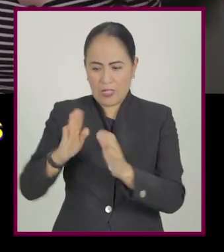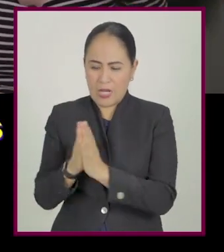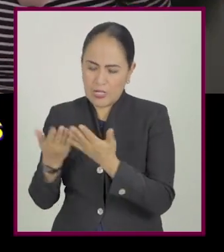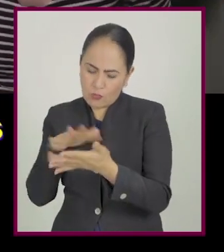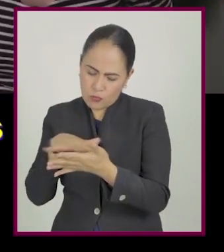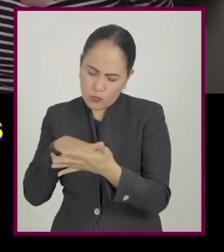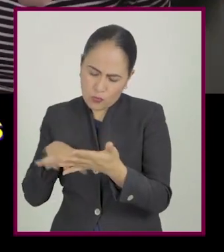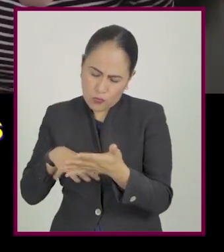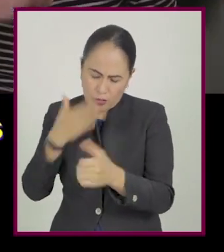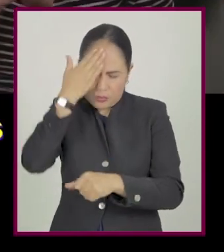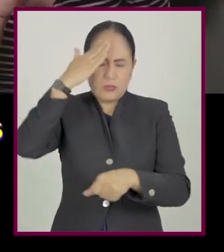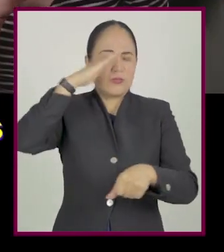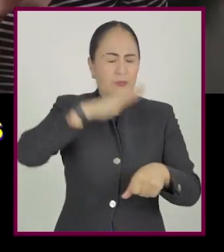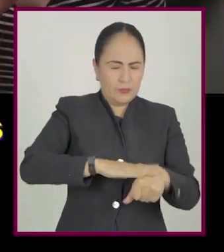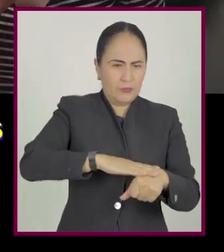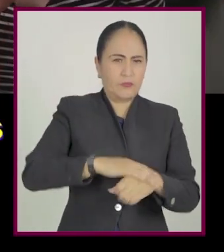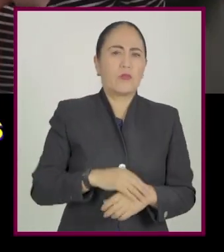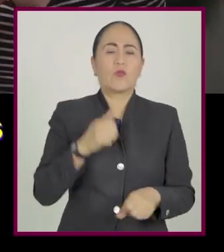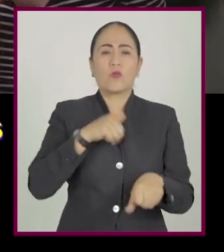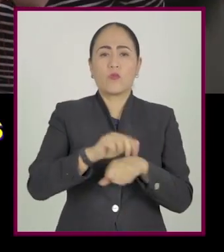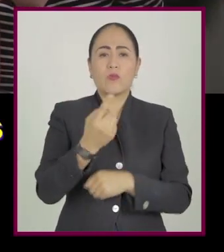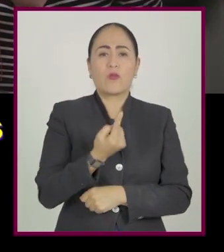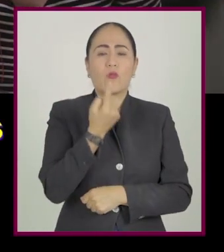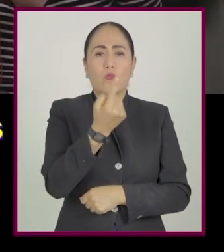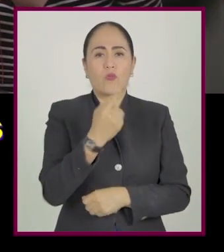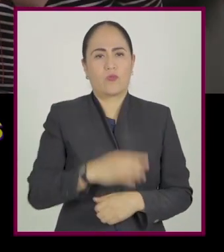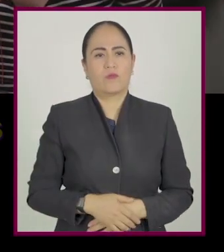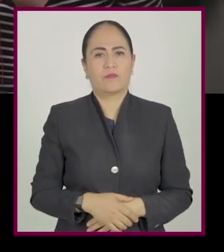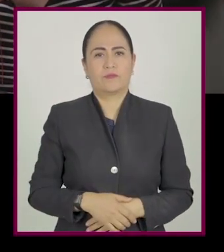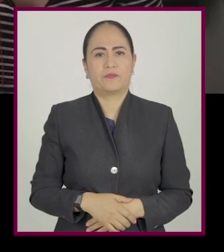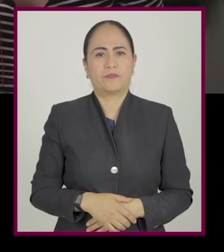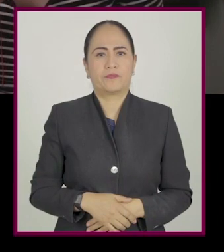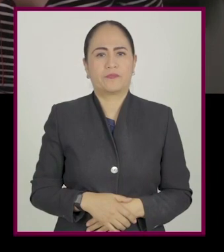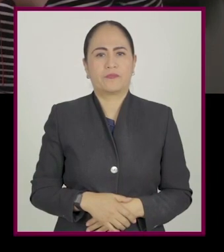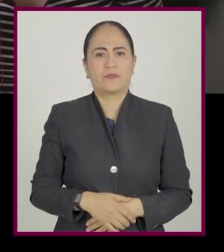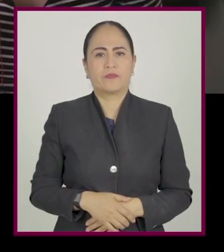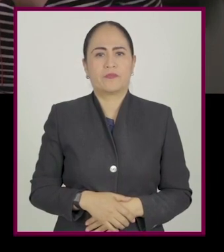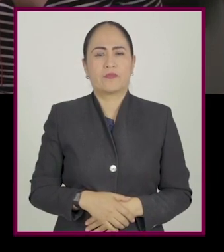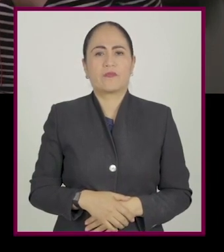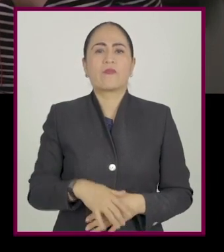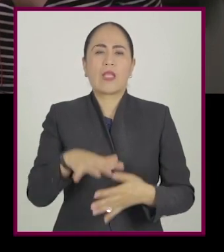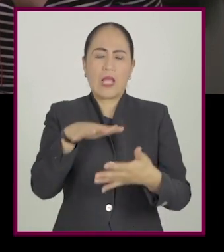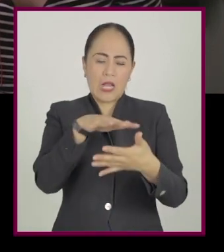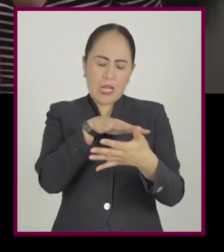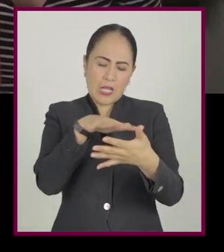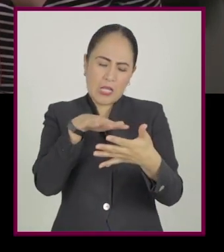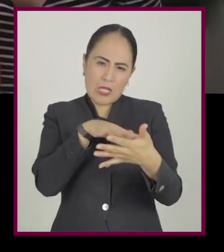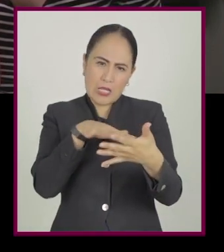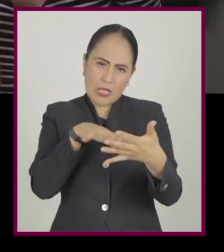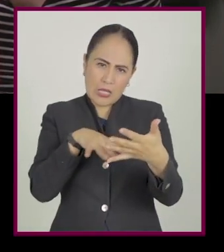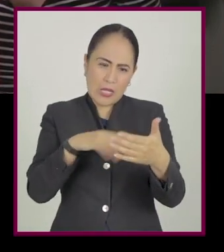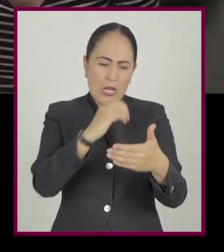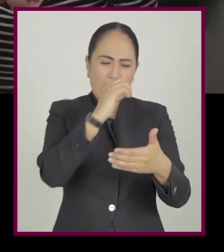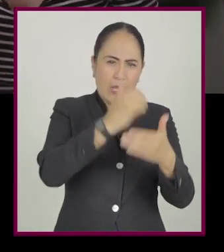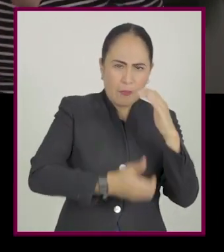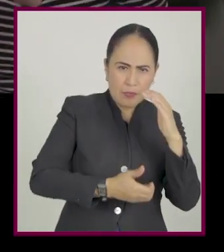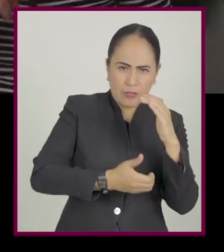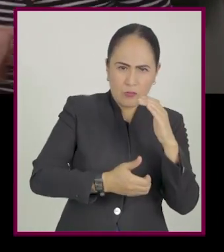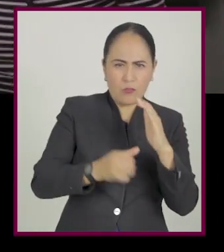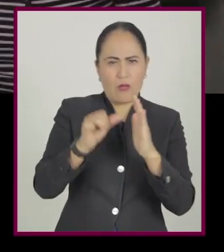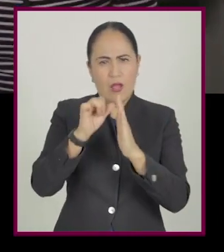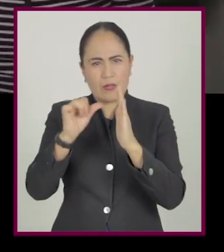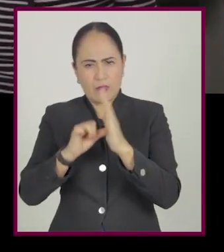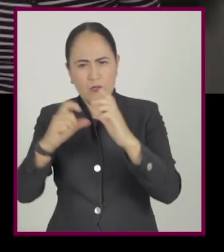es para memorizar textos escritos. Paso 1. Hay que leer por completo un